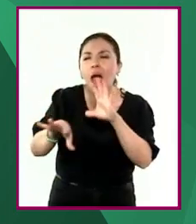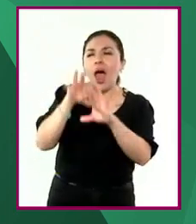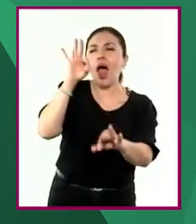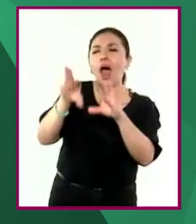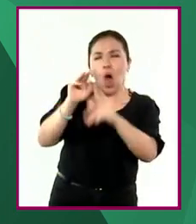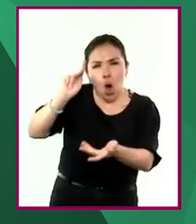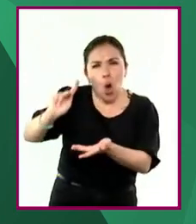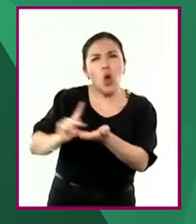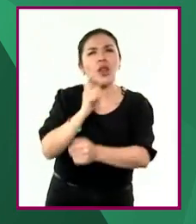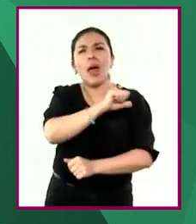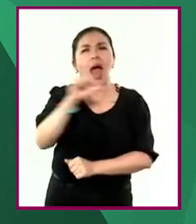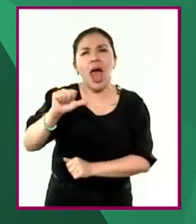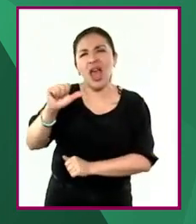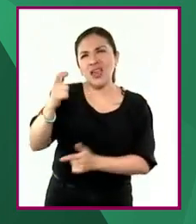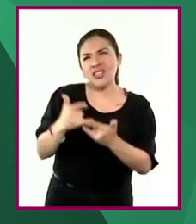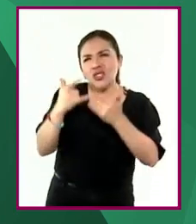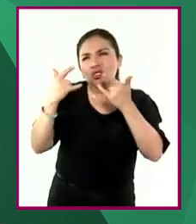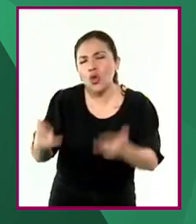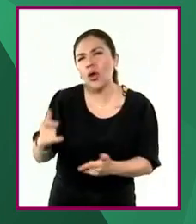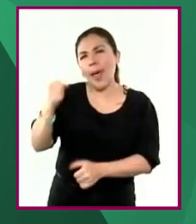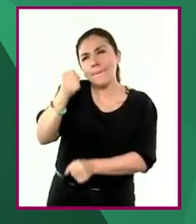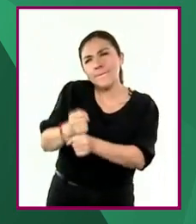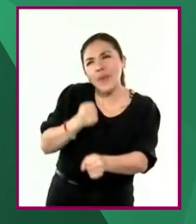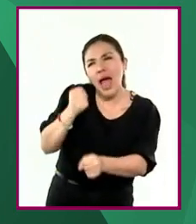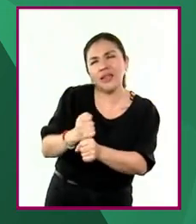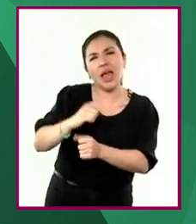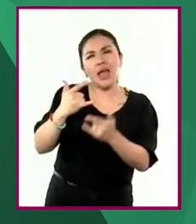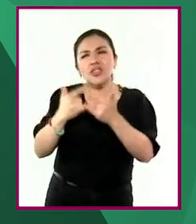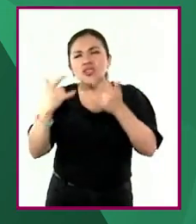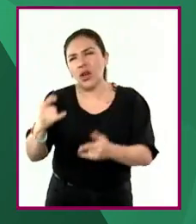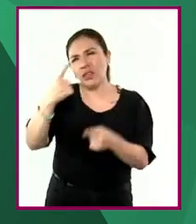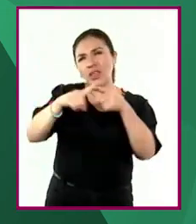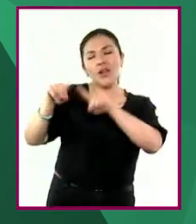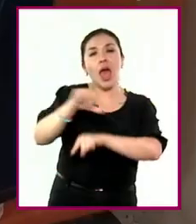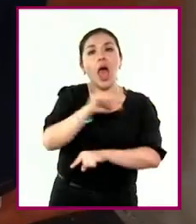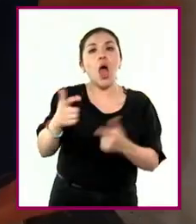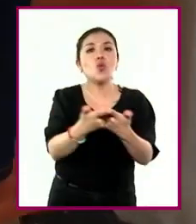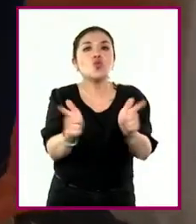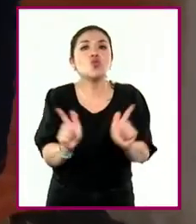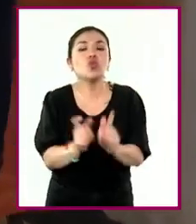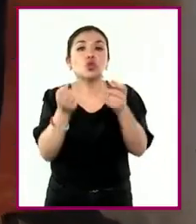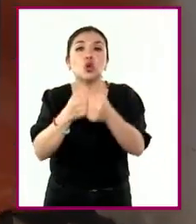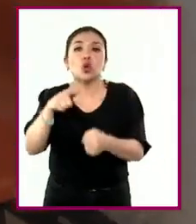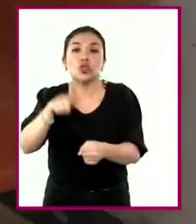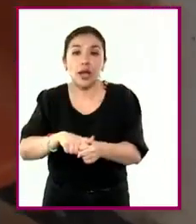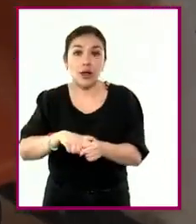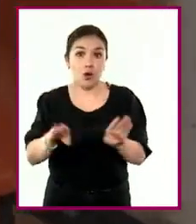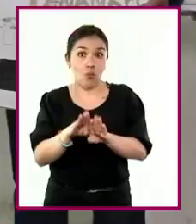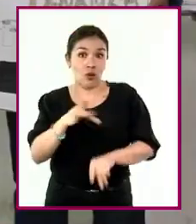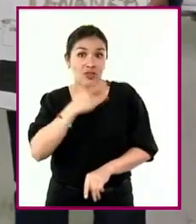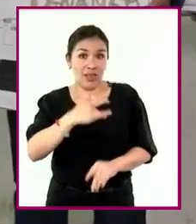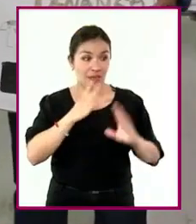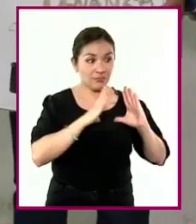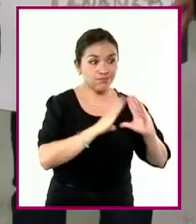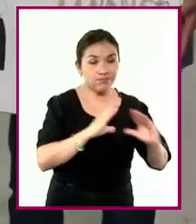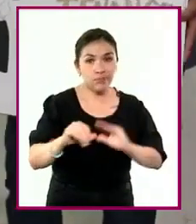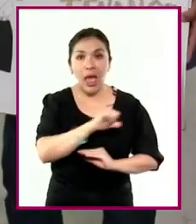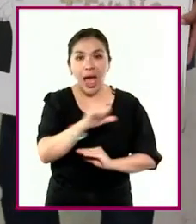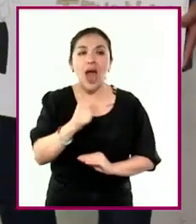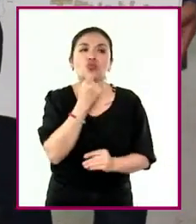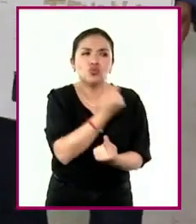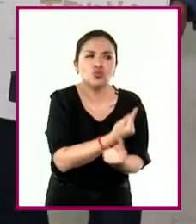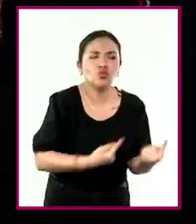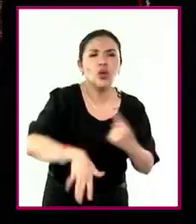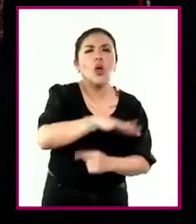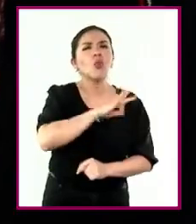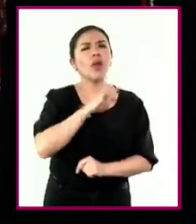saberes, las prácticas, las historias de grupos sociales. En el aspecto didáctico, se propicia